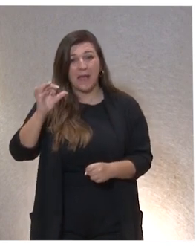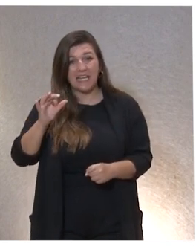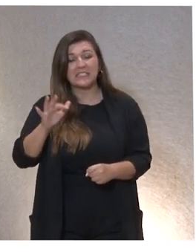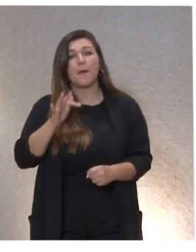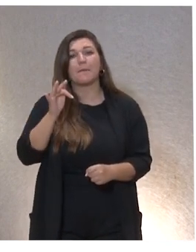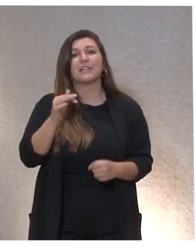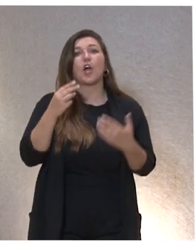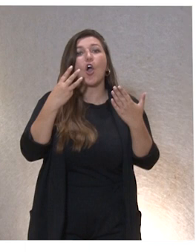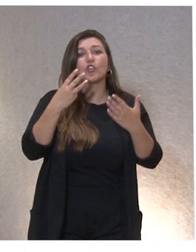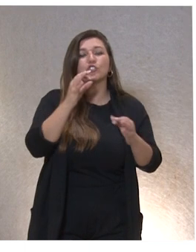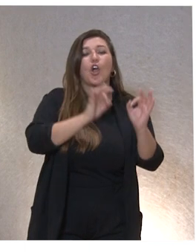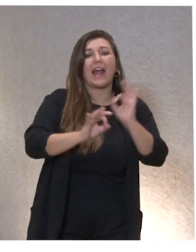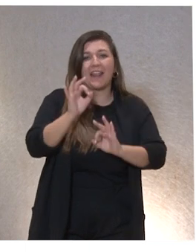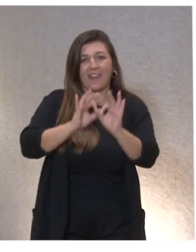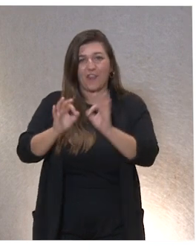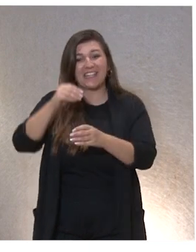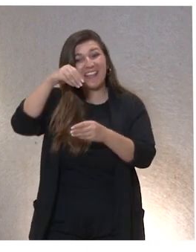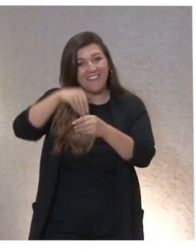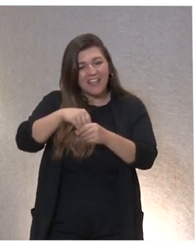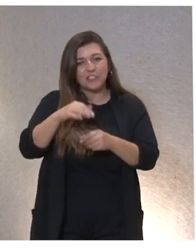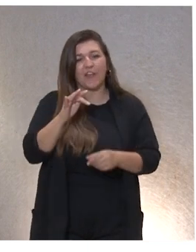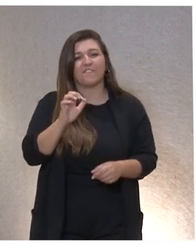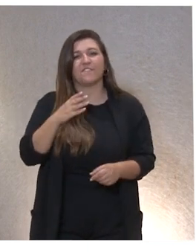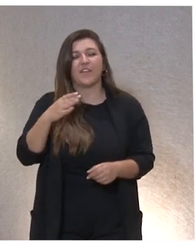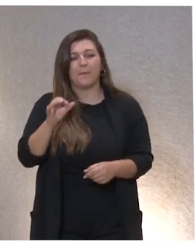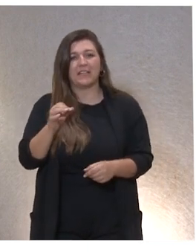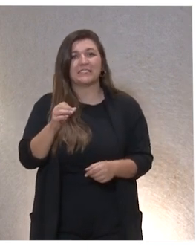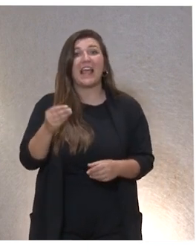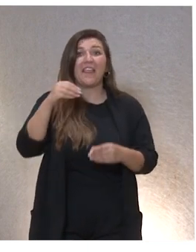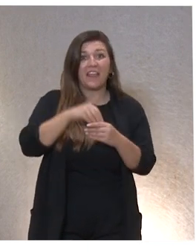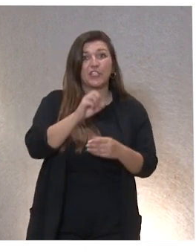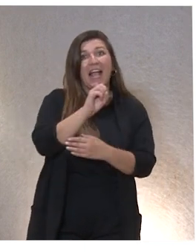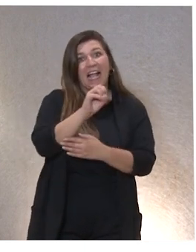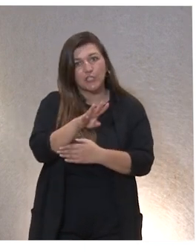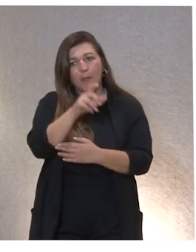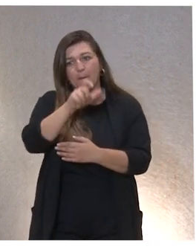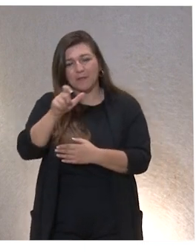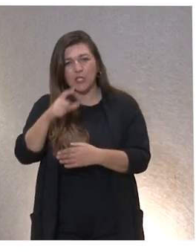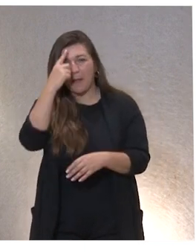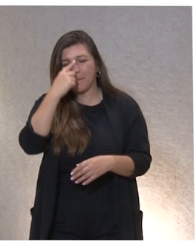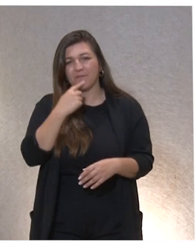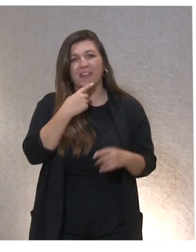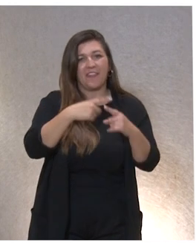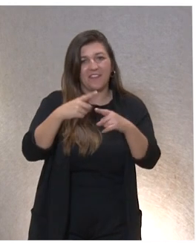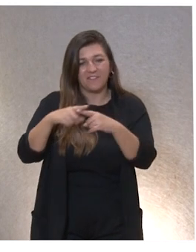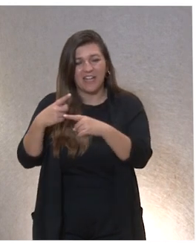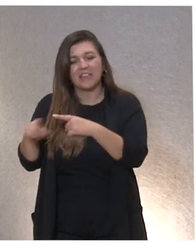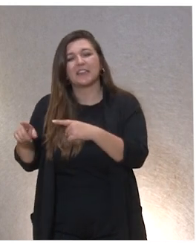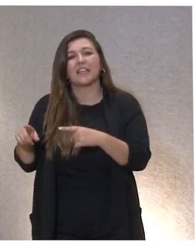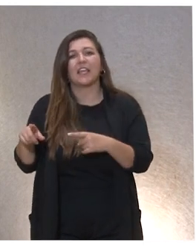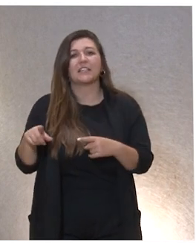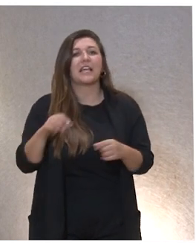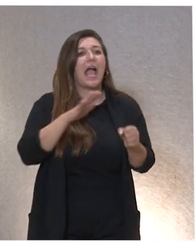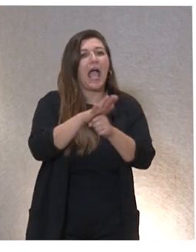organizaciones en FEBAS, compuesto por 14 personas de diferentes perfiles, ahí teníamos personas de diferentes